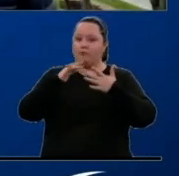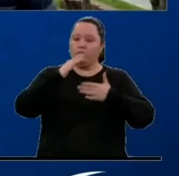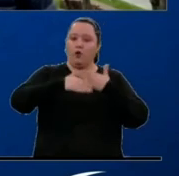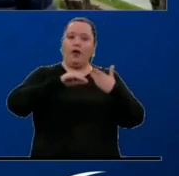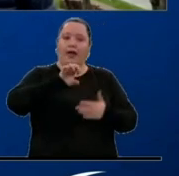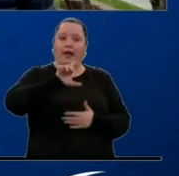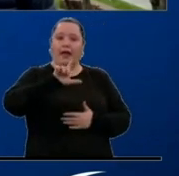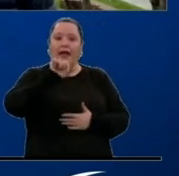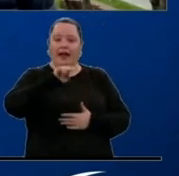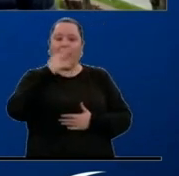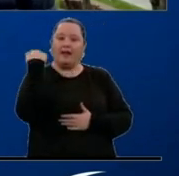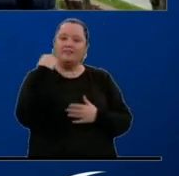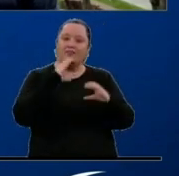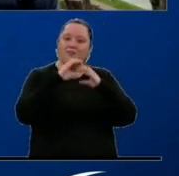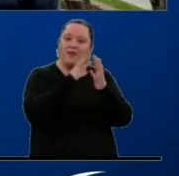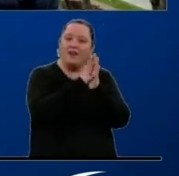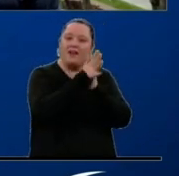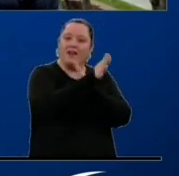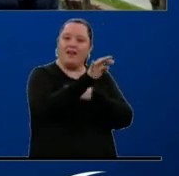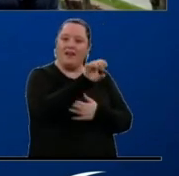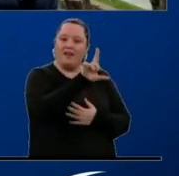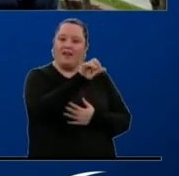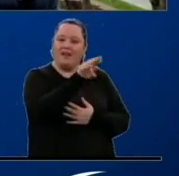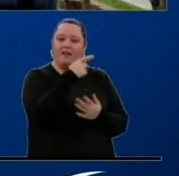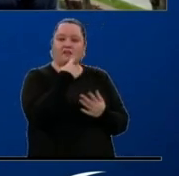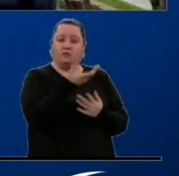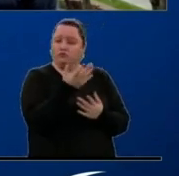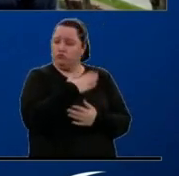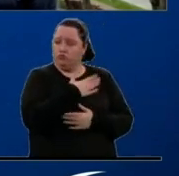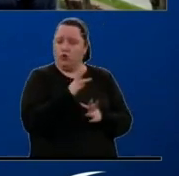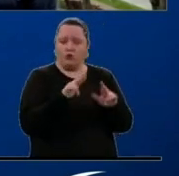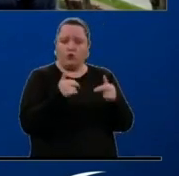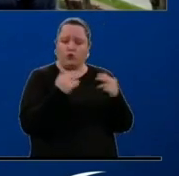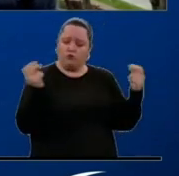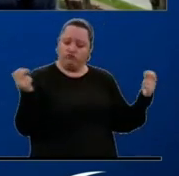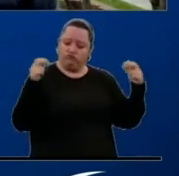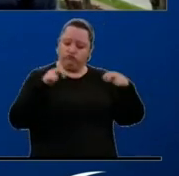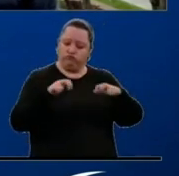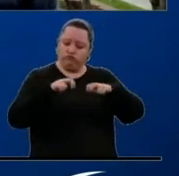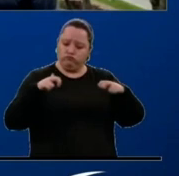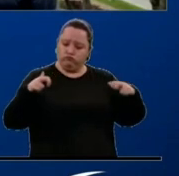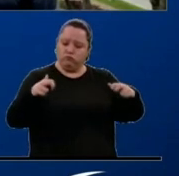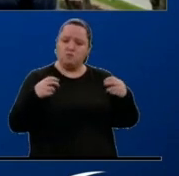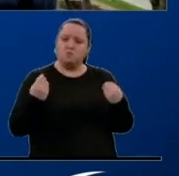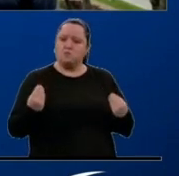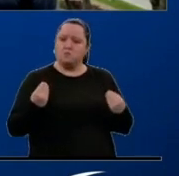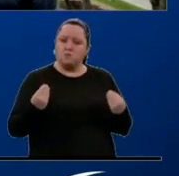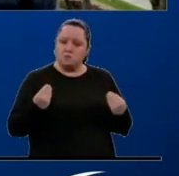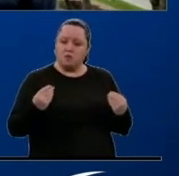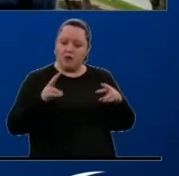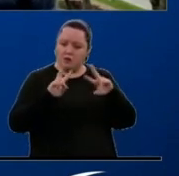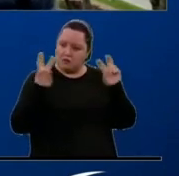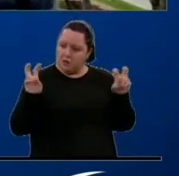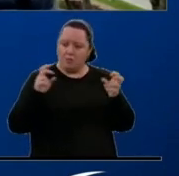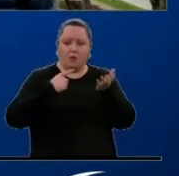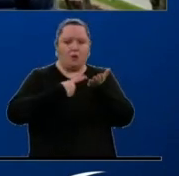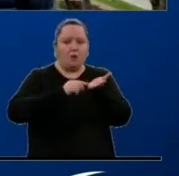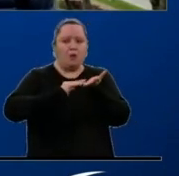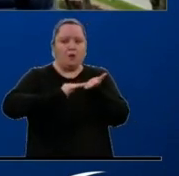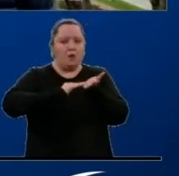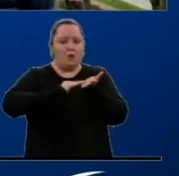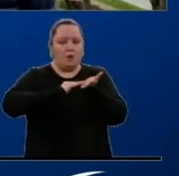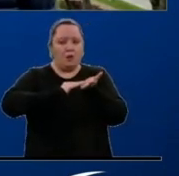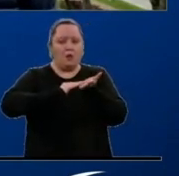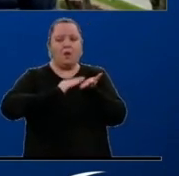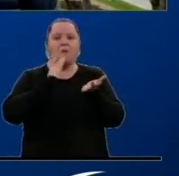su último comunicado dice nos vamos a reunir para que este tema se pueda resolver, para